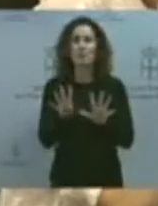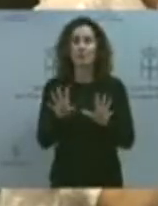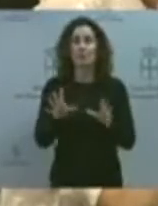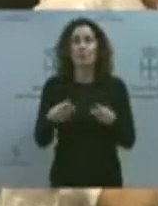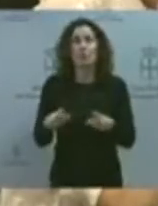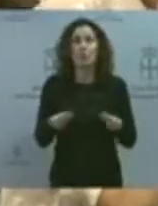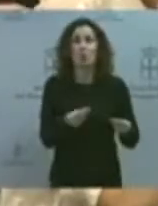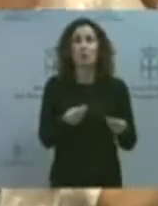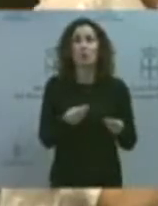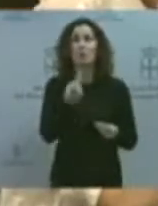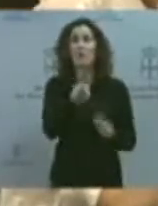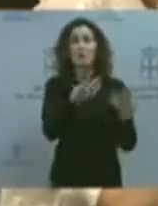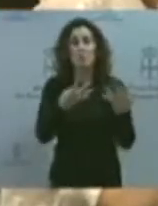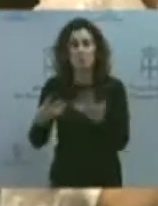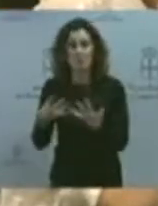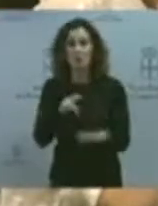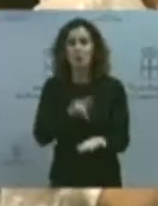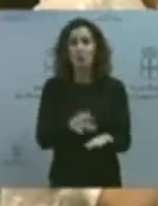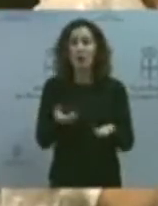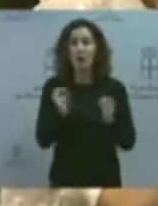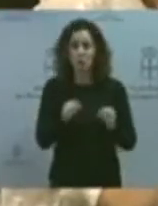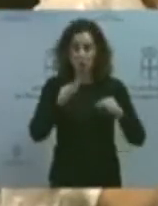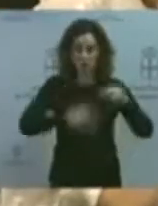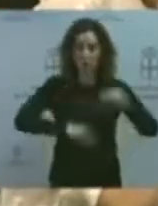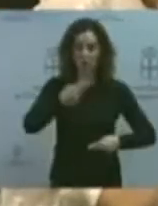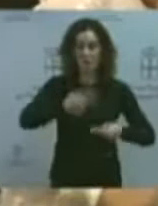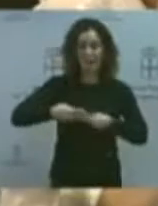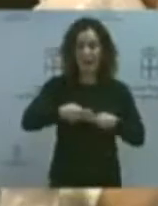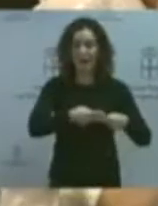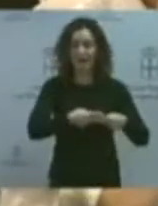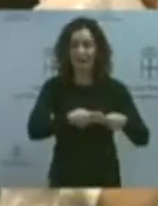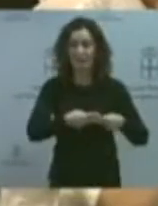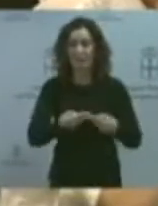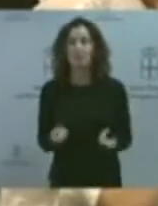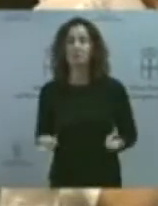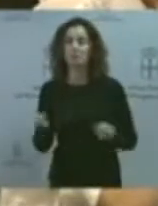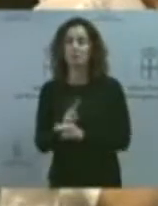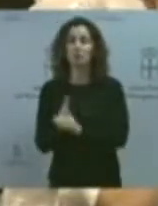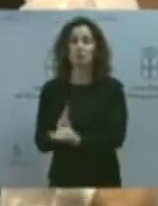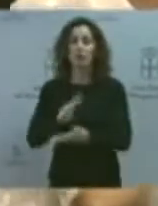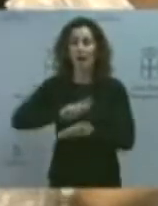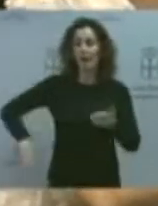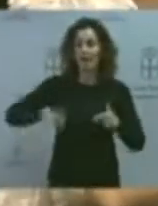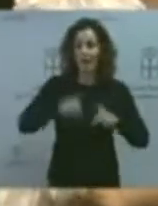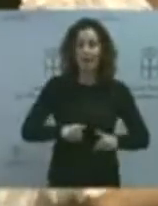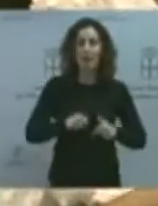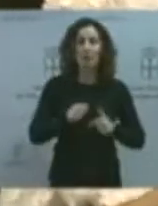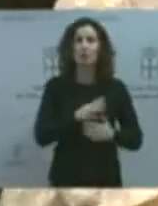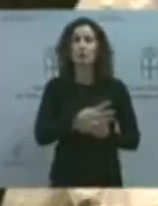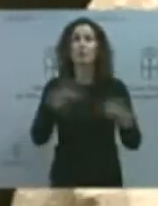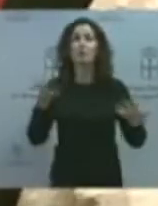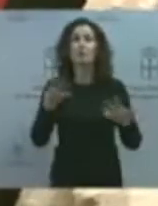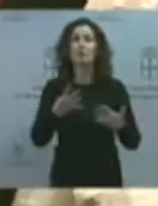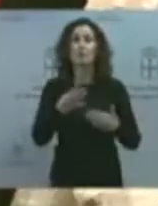cambio de construir peajes y suprimir otros tramos en Galicia, se aumentaba en 29 años el peaje en Asturias. Esto es un escándalo, que